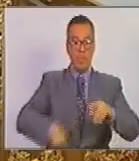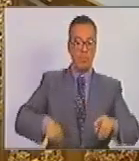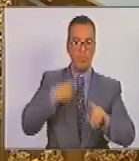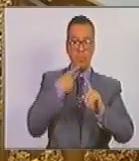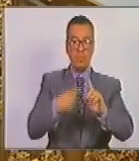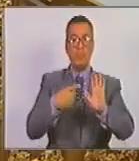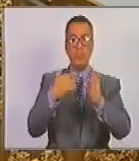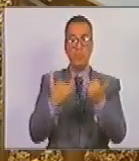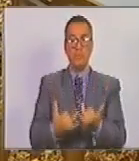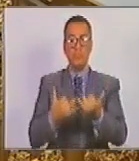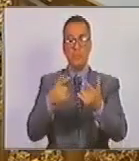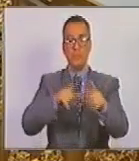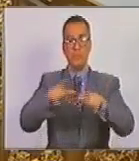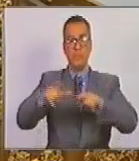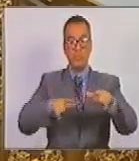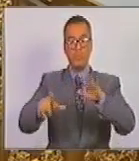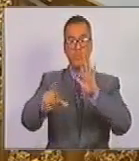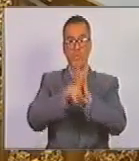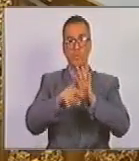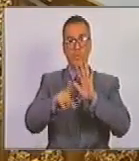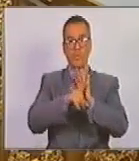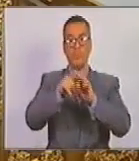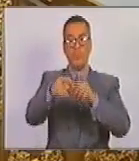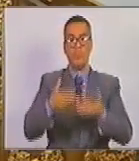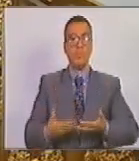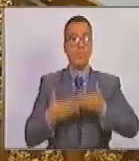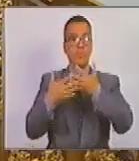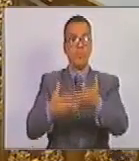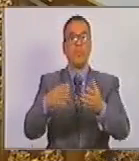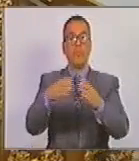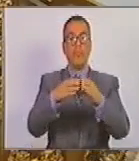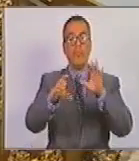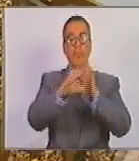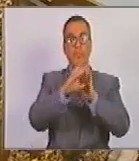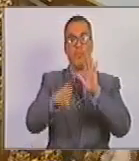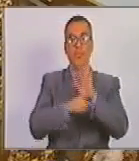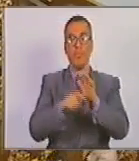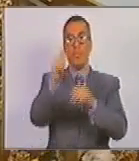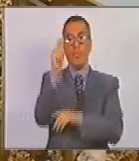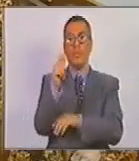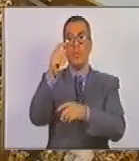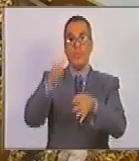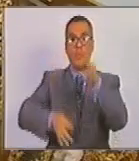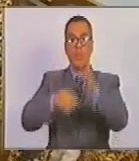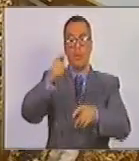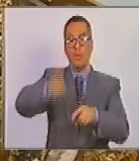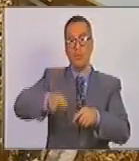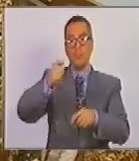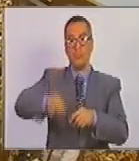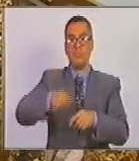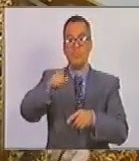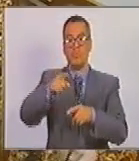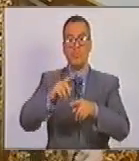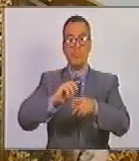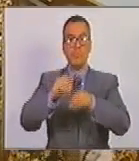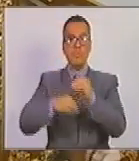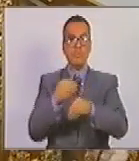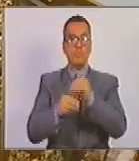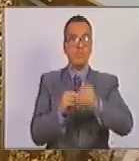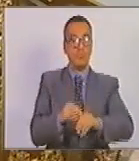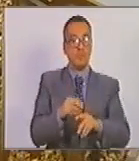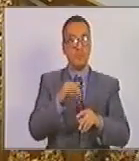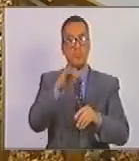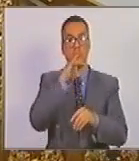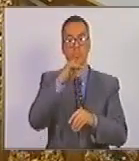declaró sancionada la ley y ordenó su remisión a la sala constitucional del Tribunal Supremo de Justicia a los efectos de su